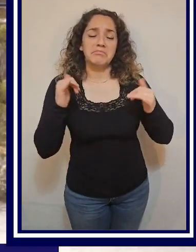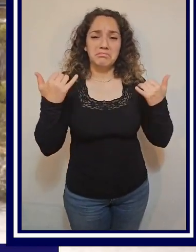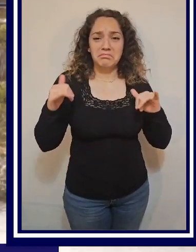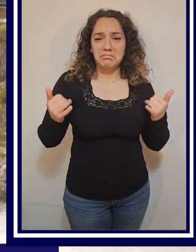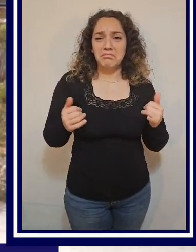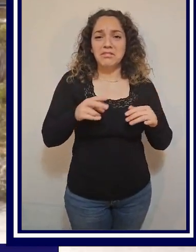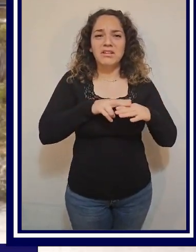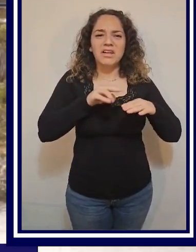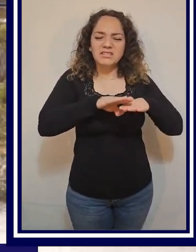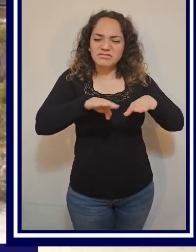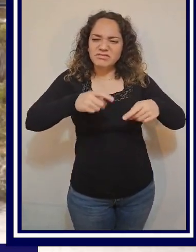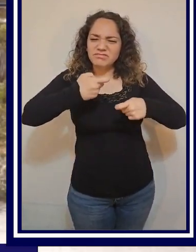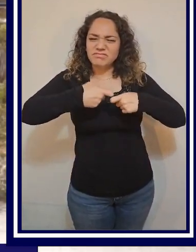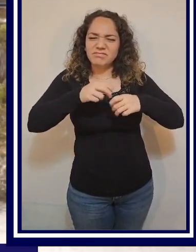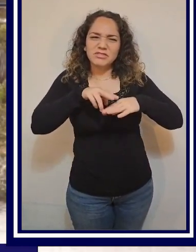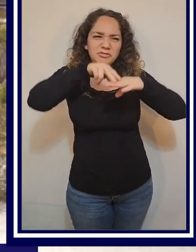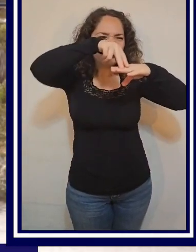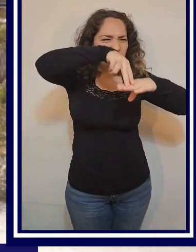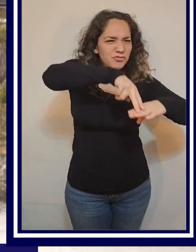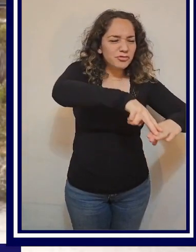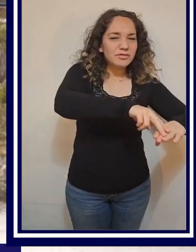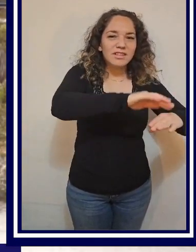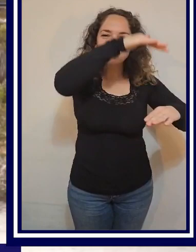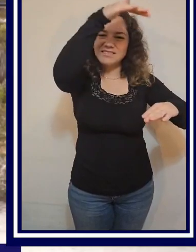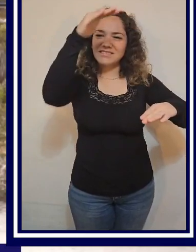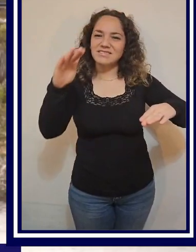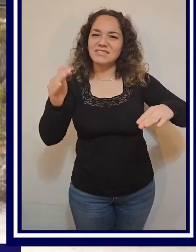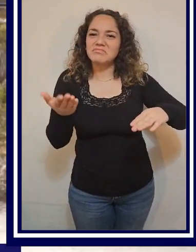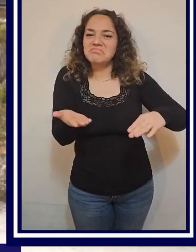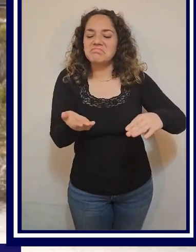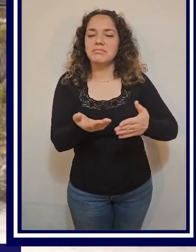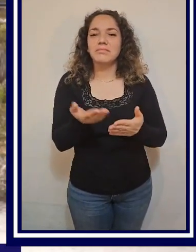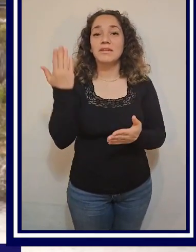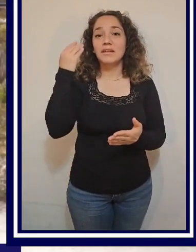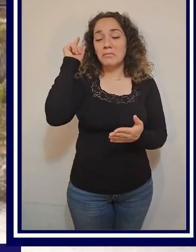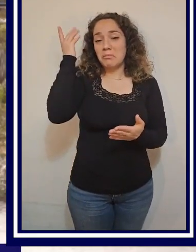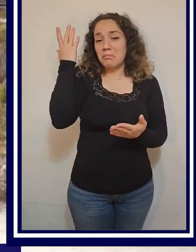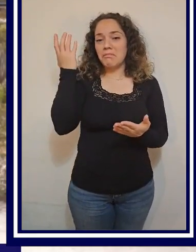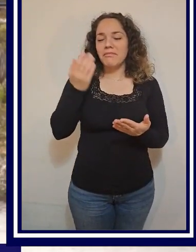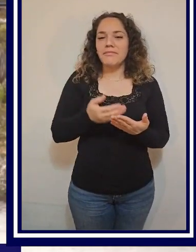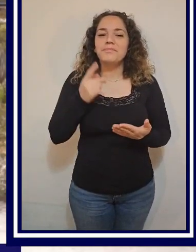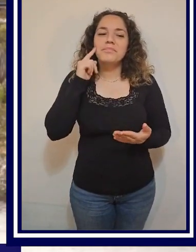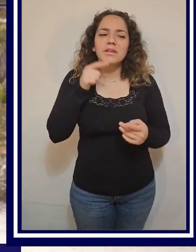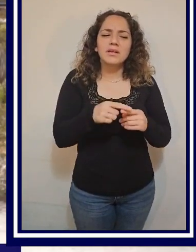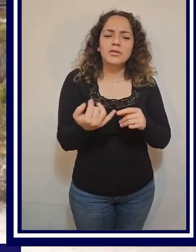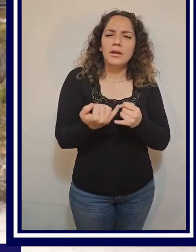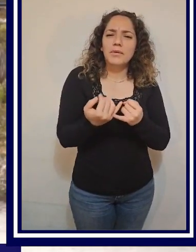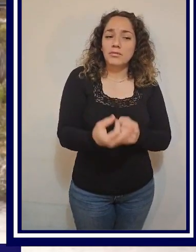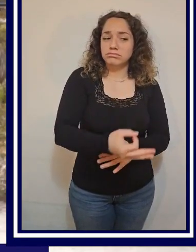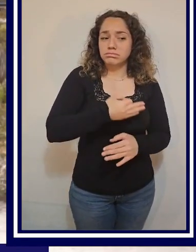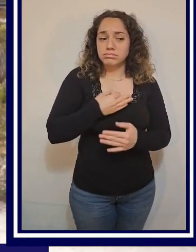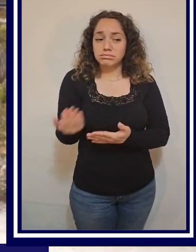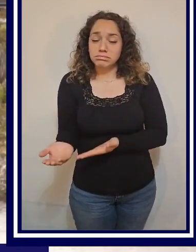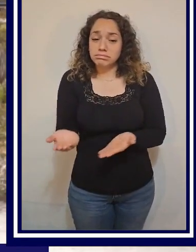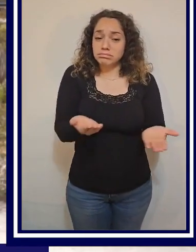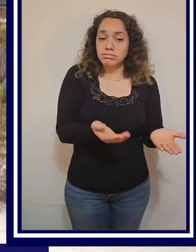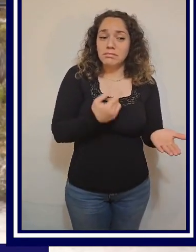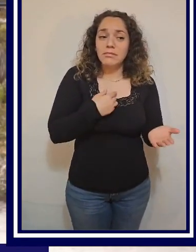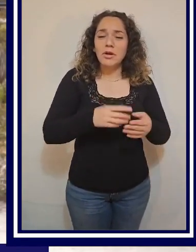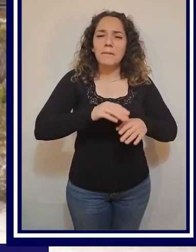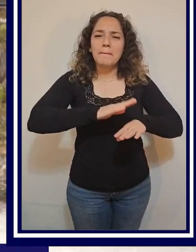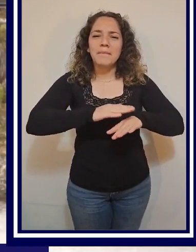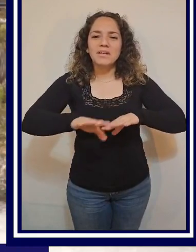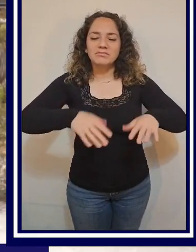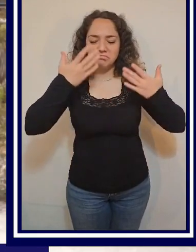y te deslizas en una tabla eso todo lo que conocía. Y bueno, ahí un amigo me invitó, me